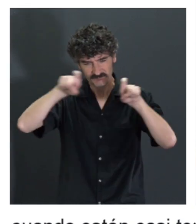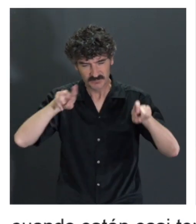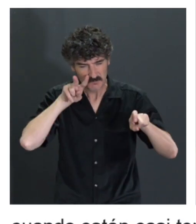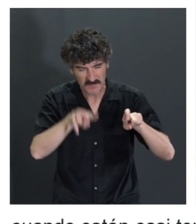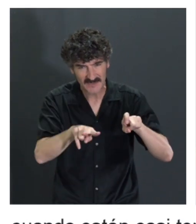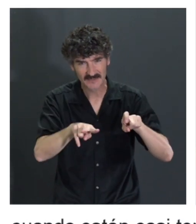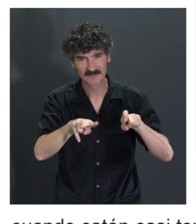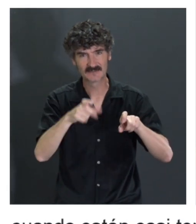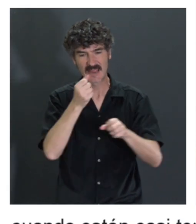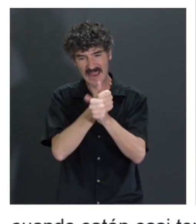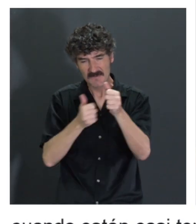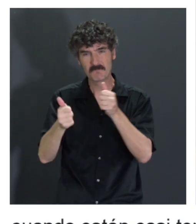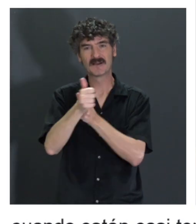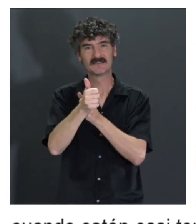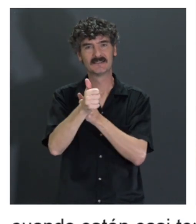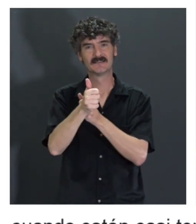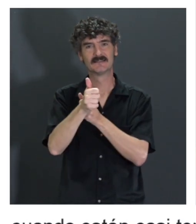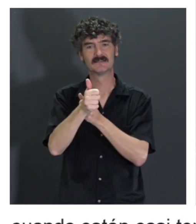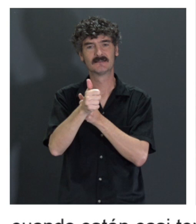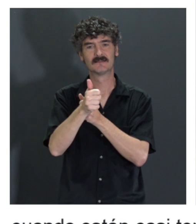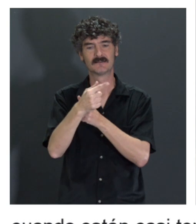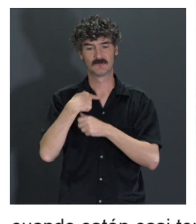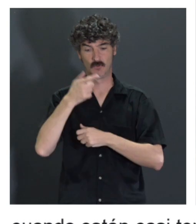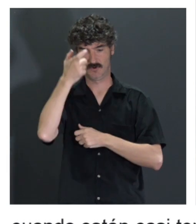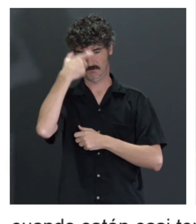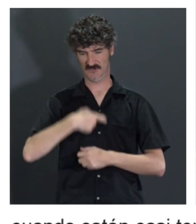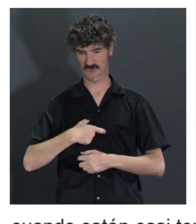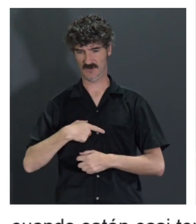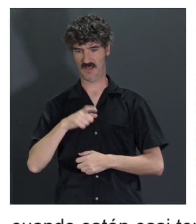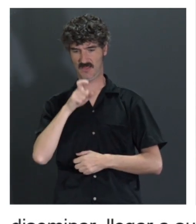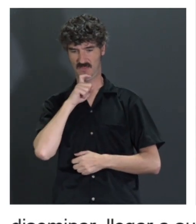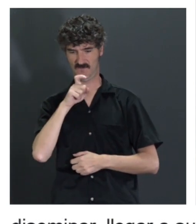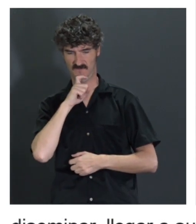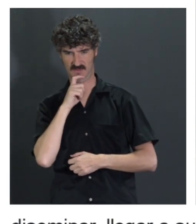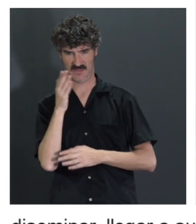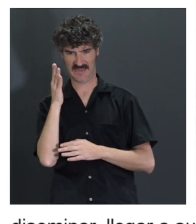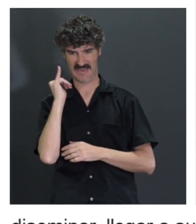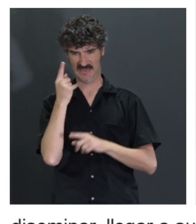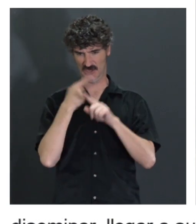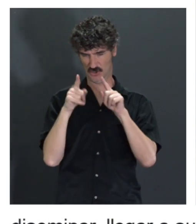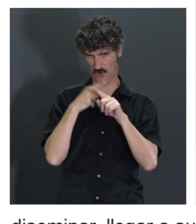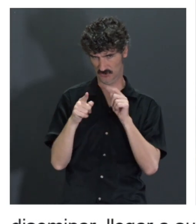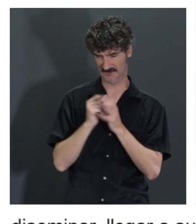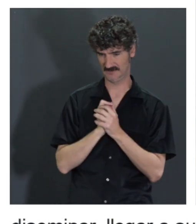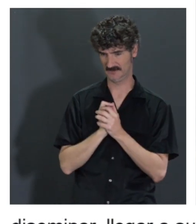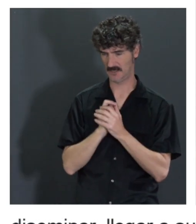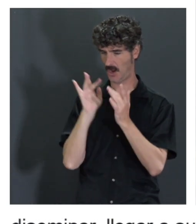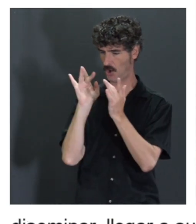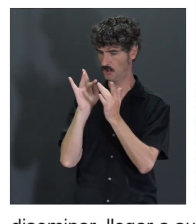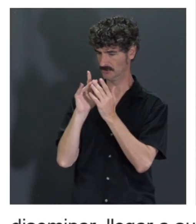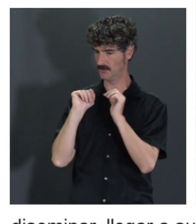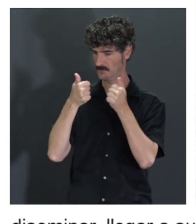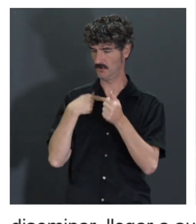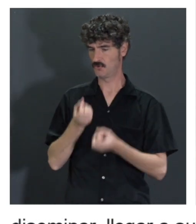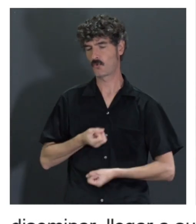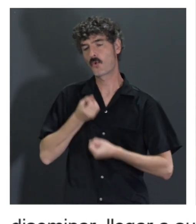para que ellos se pongan en la piel de una persona con una dificultad, ¿no? O que incluso que contacten o lo que sea, ¿no? Y a partir de ahí luego